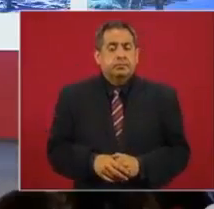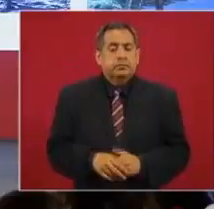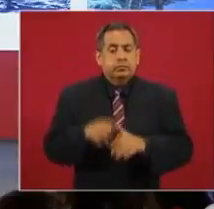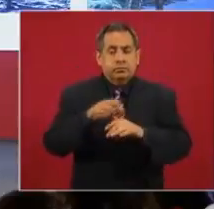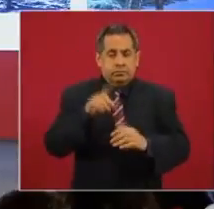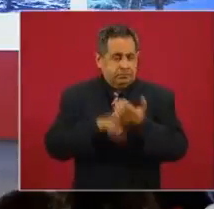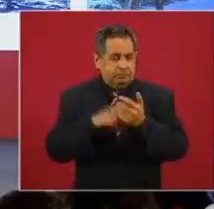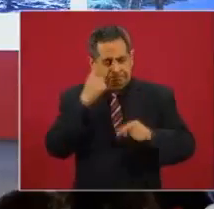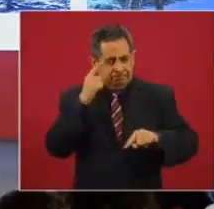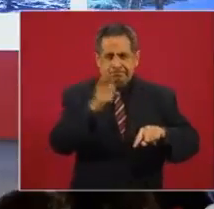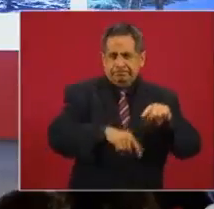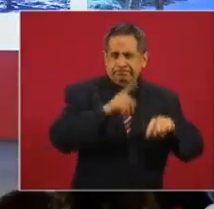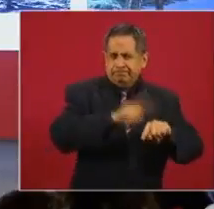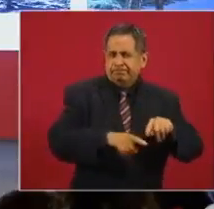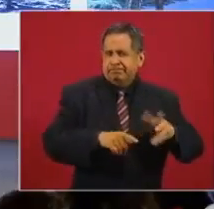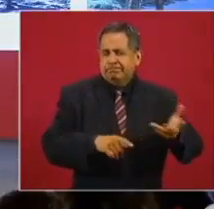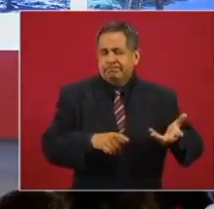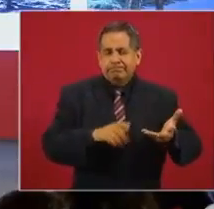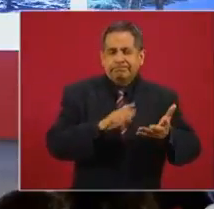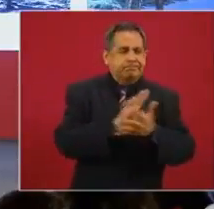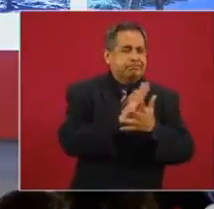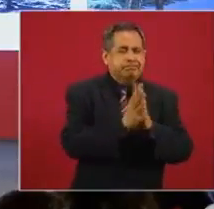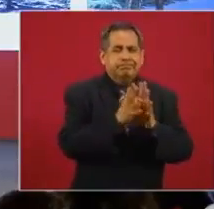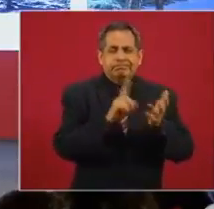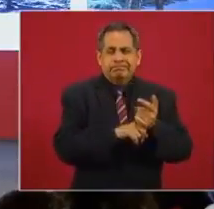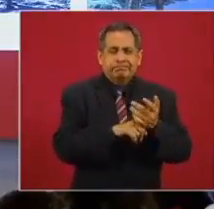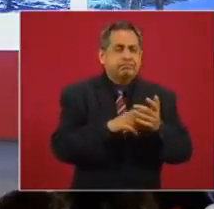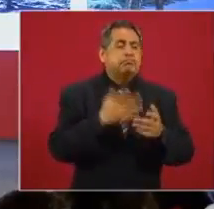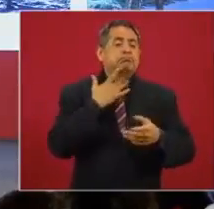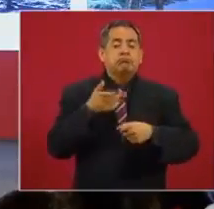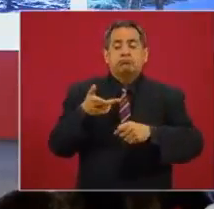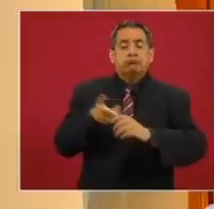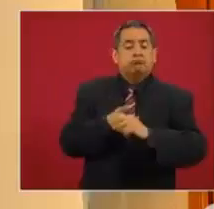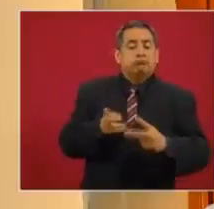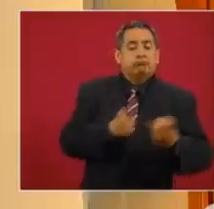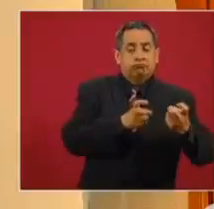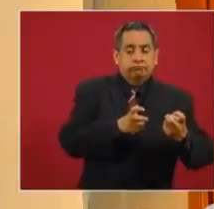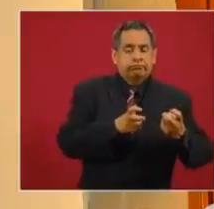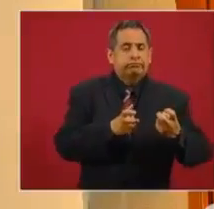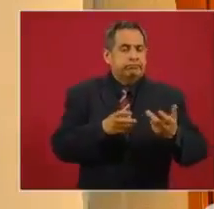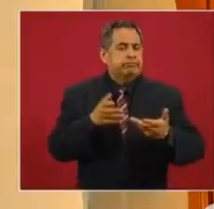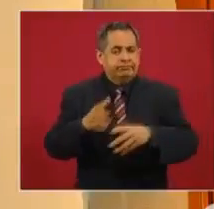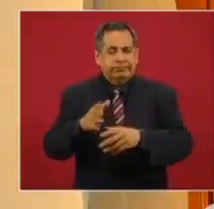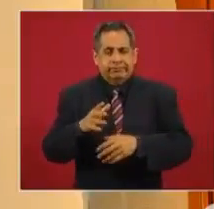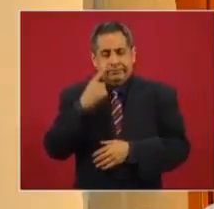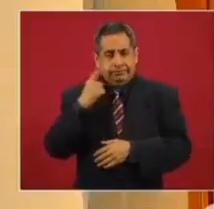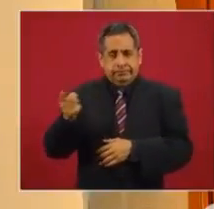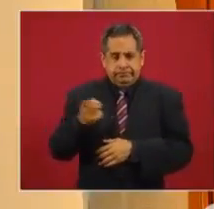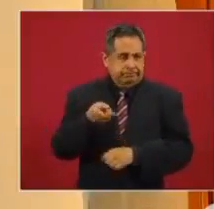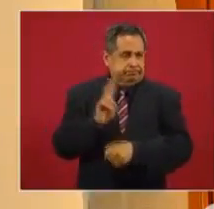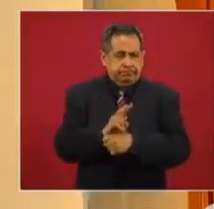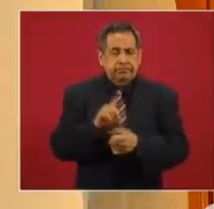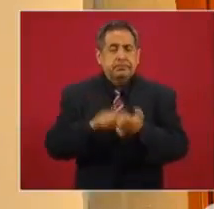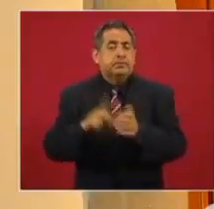operaciones del combate ilícito al combustible, tenemos seguridad a instalaciones